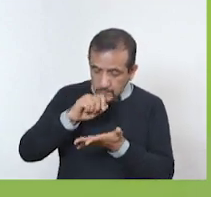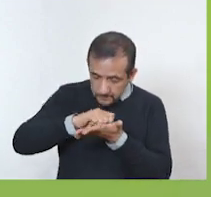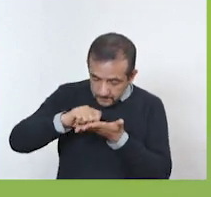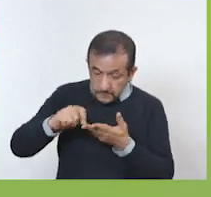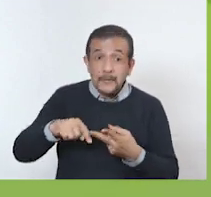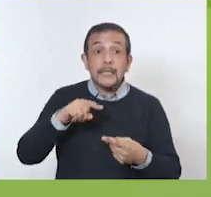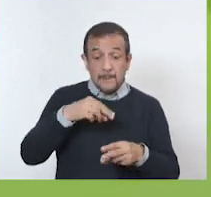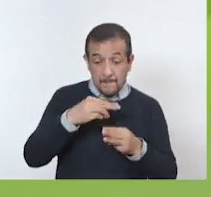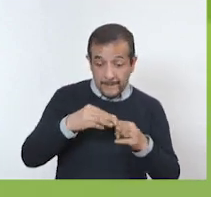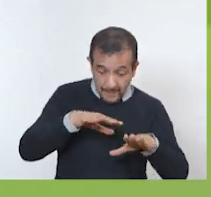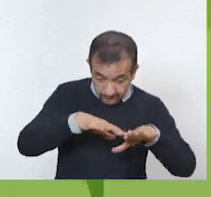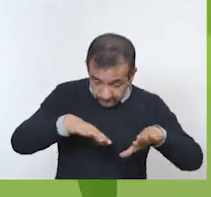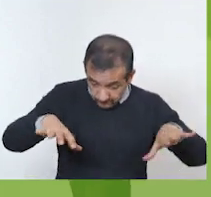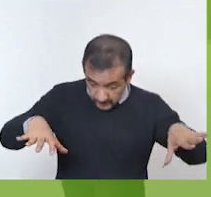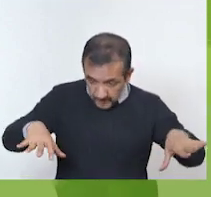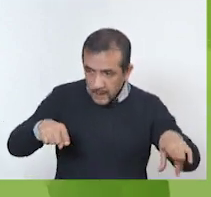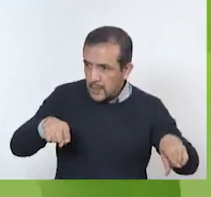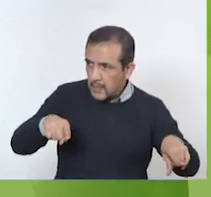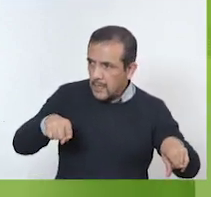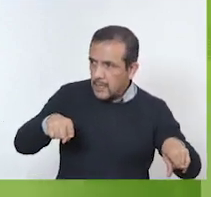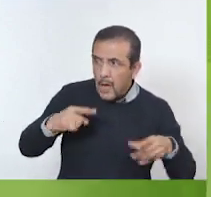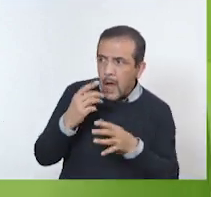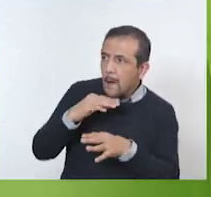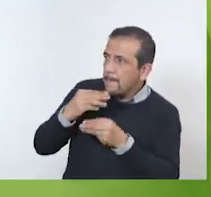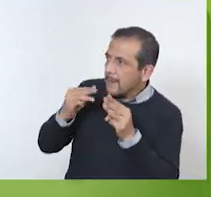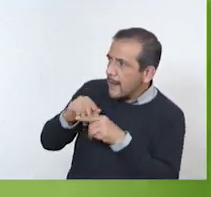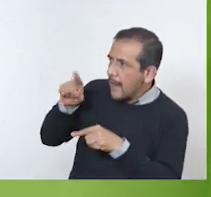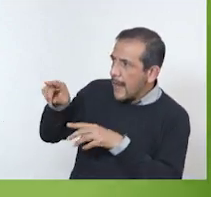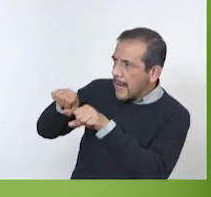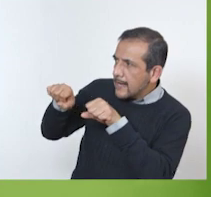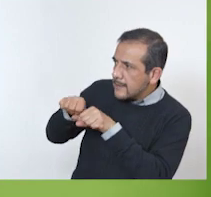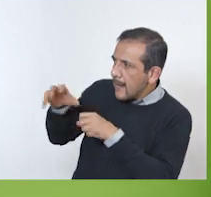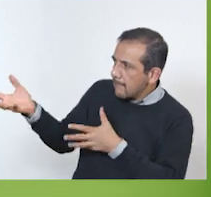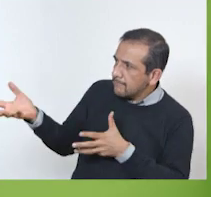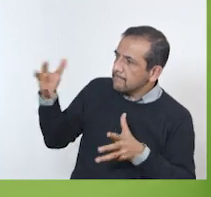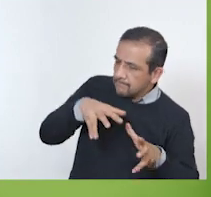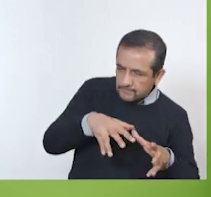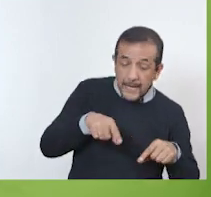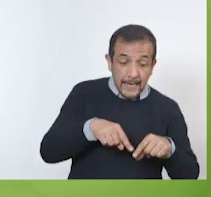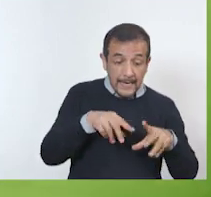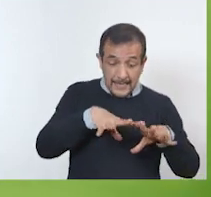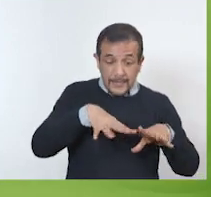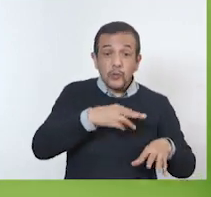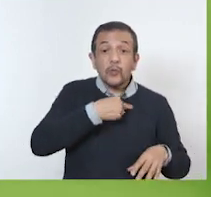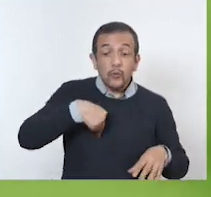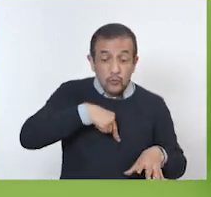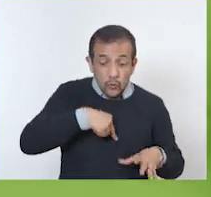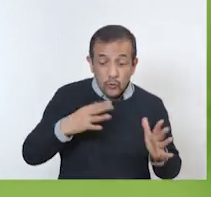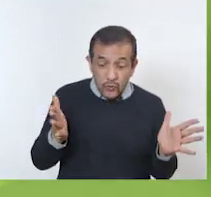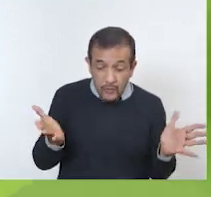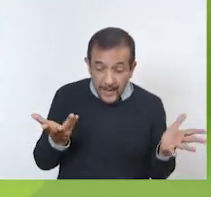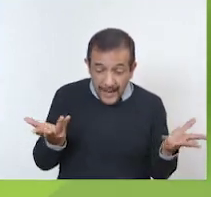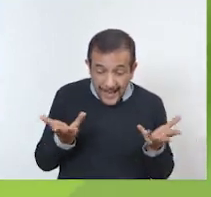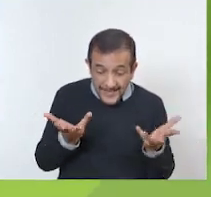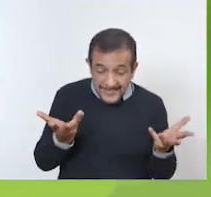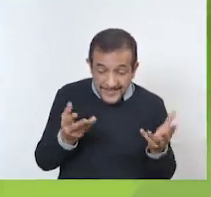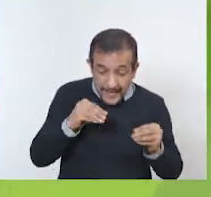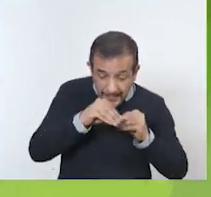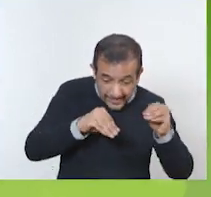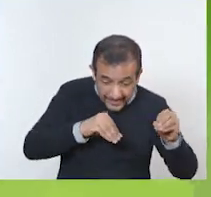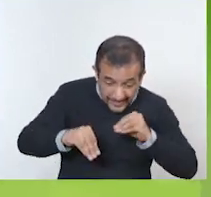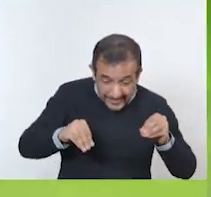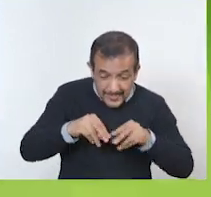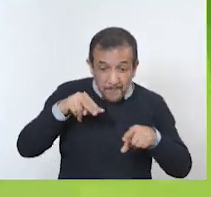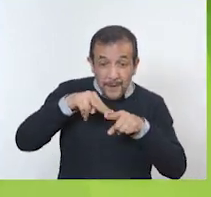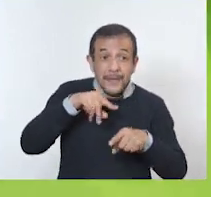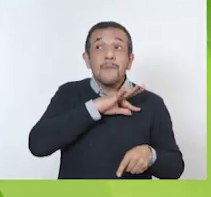Con el material que tenemos aquí y el que dejamos en la sala, podremos intentar hacer un parque, aunque sea chiquito. ¿Y le podemos